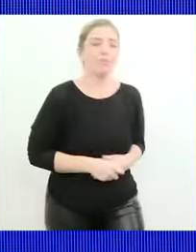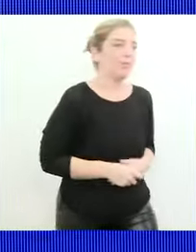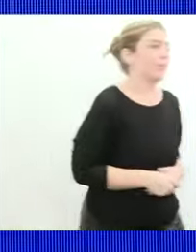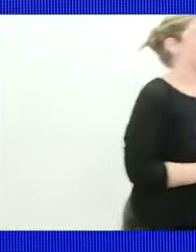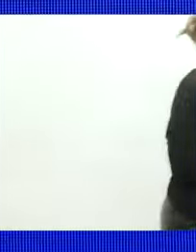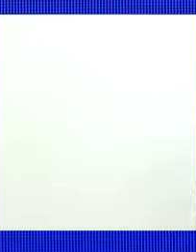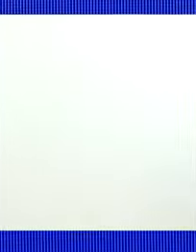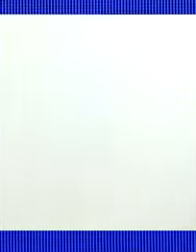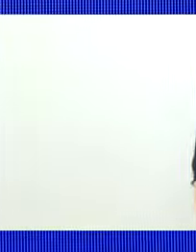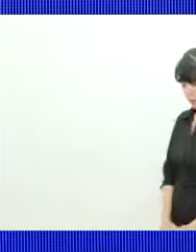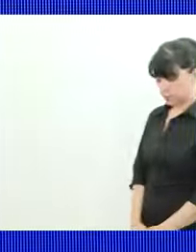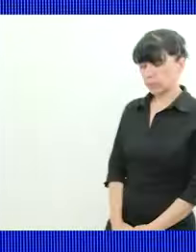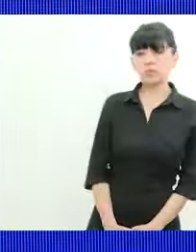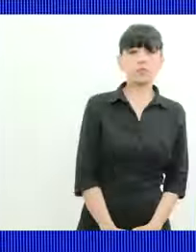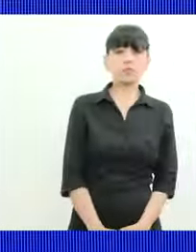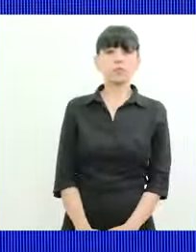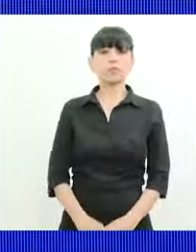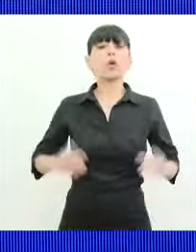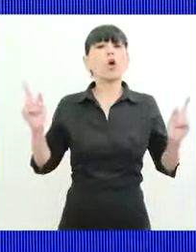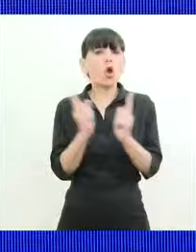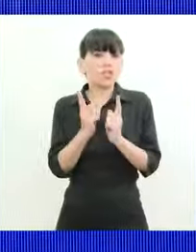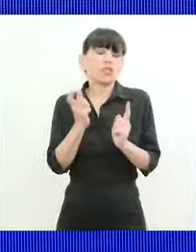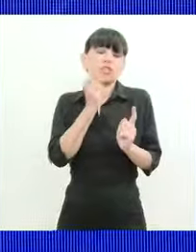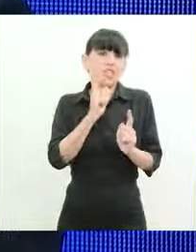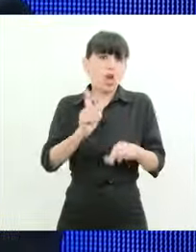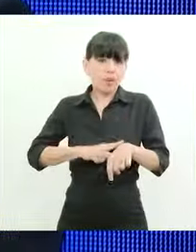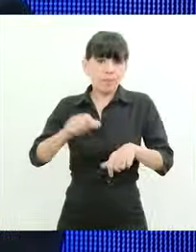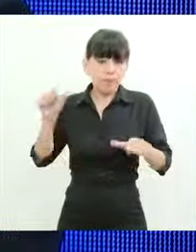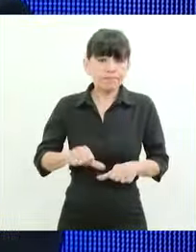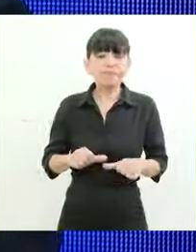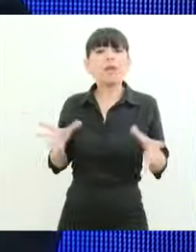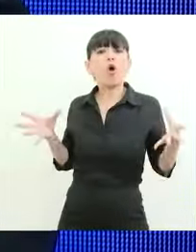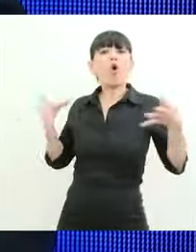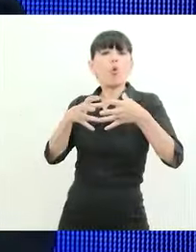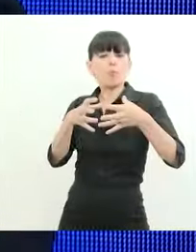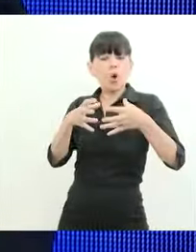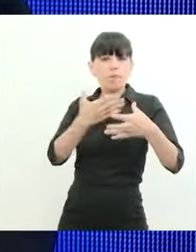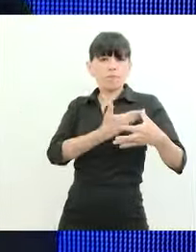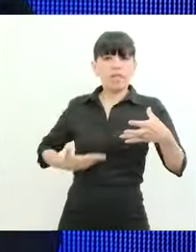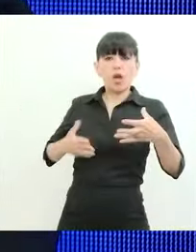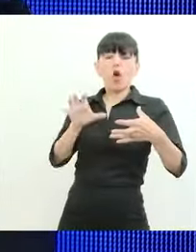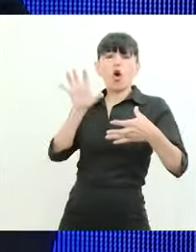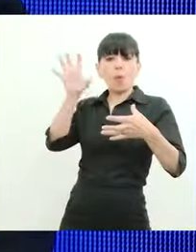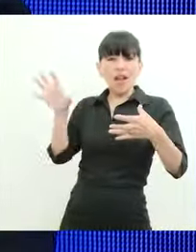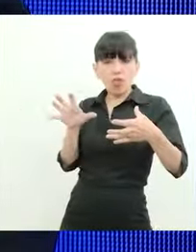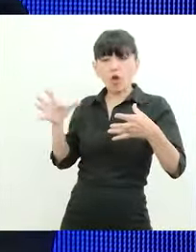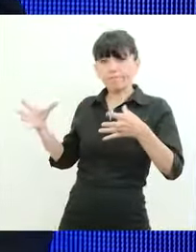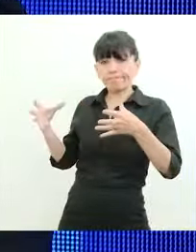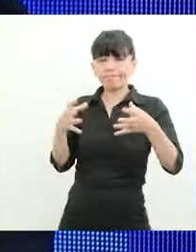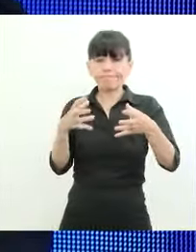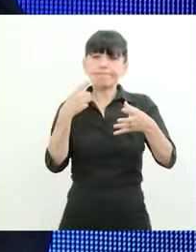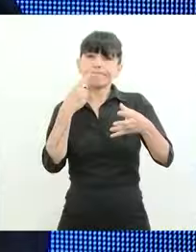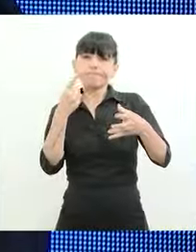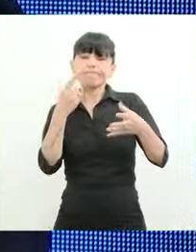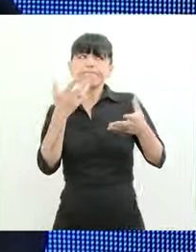porque nos quedamos sin tiempo la liga de gobernadores cuestionó a la corte suprema por una